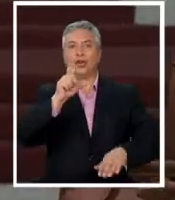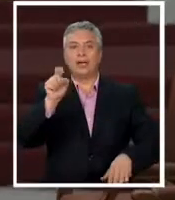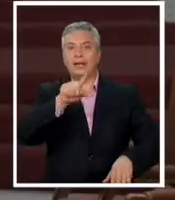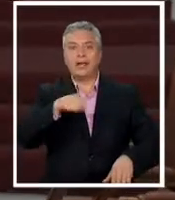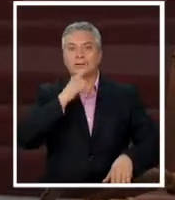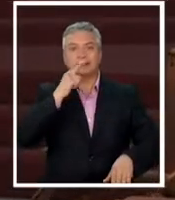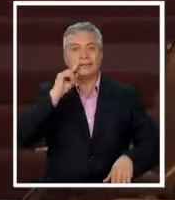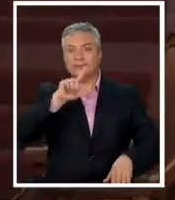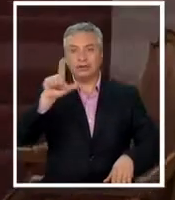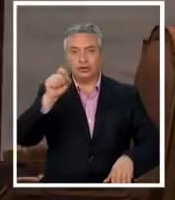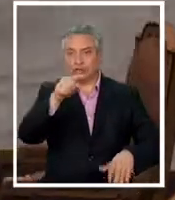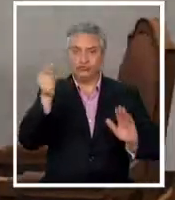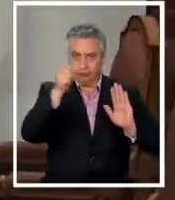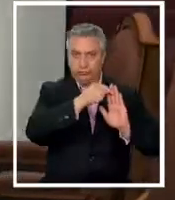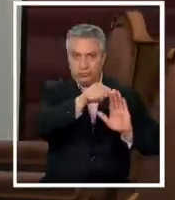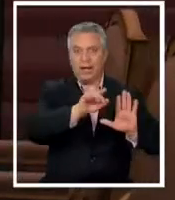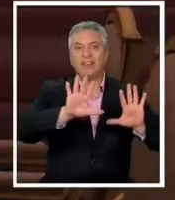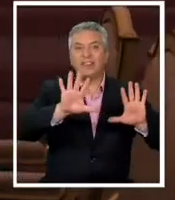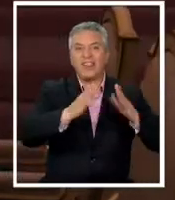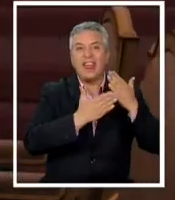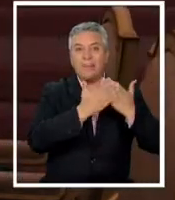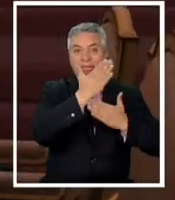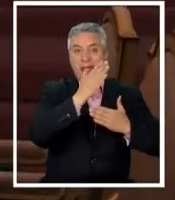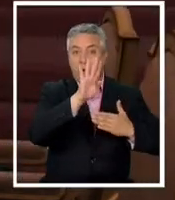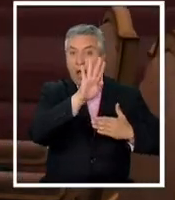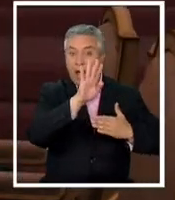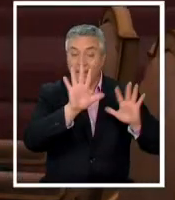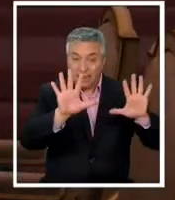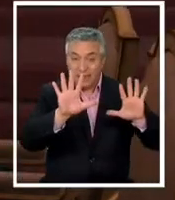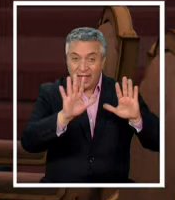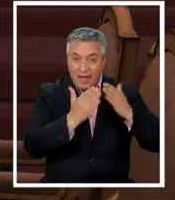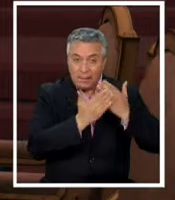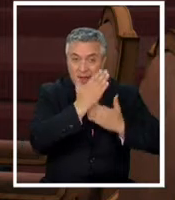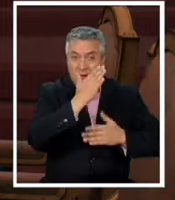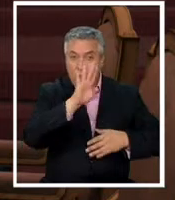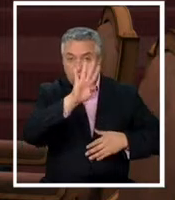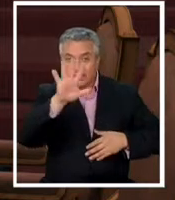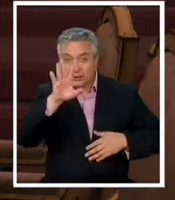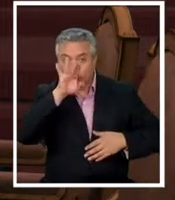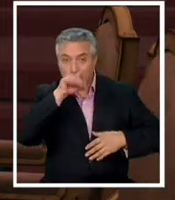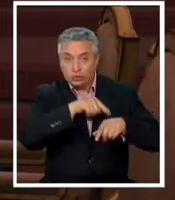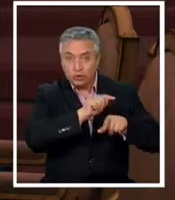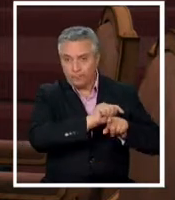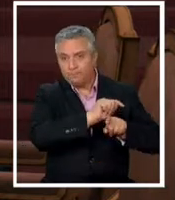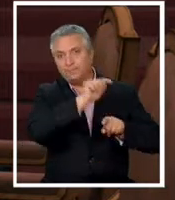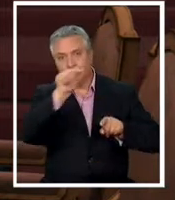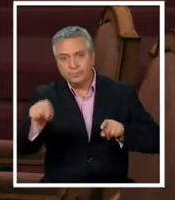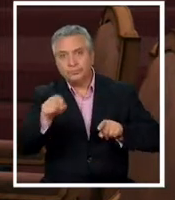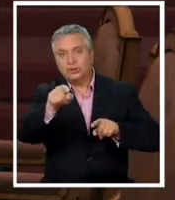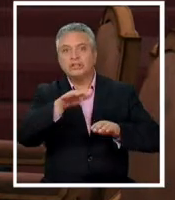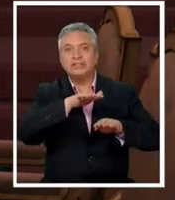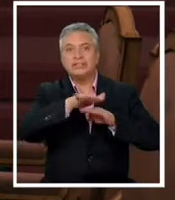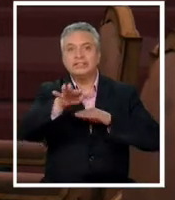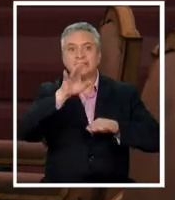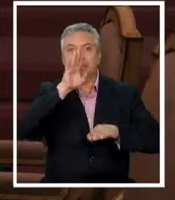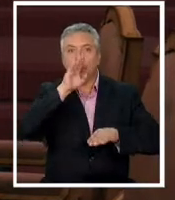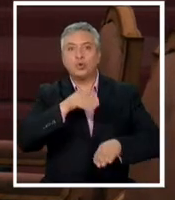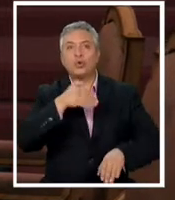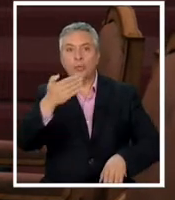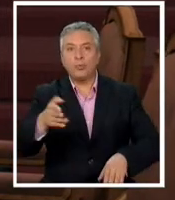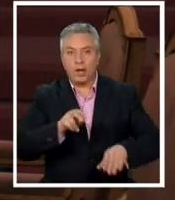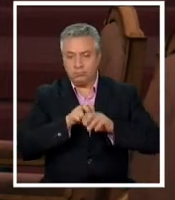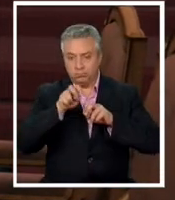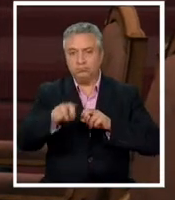palacio presidencial a las 10 de la mañana con 45 minutos para iniciar la cuenta pública 15 minutos después.